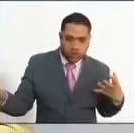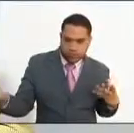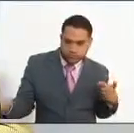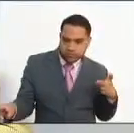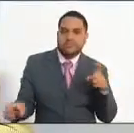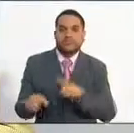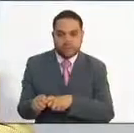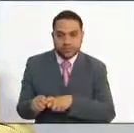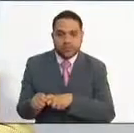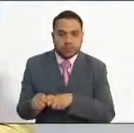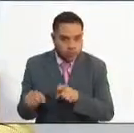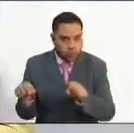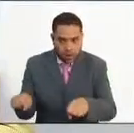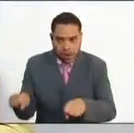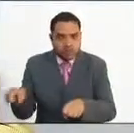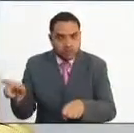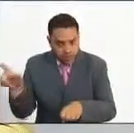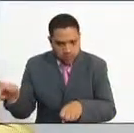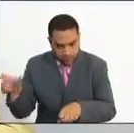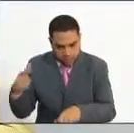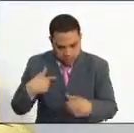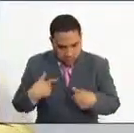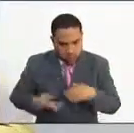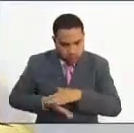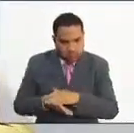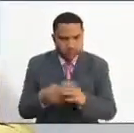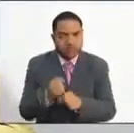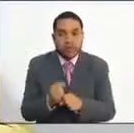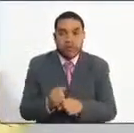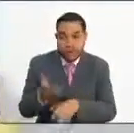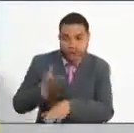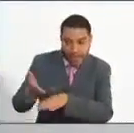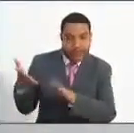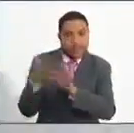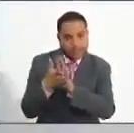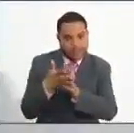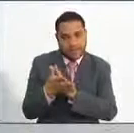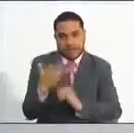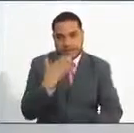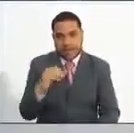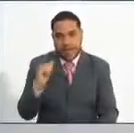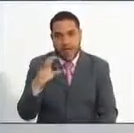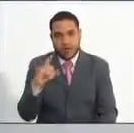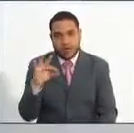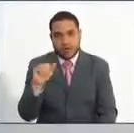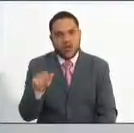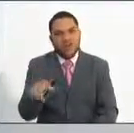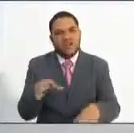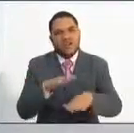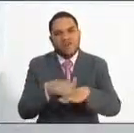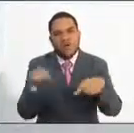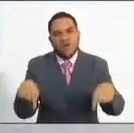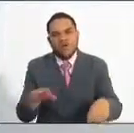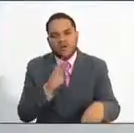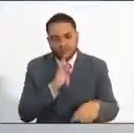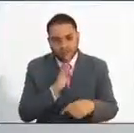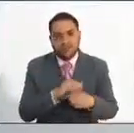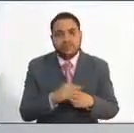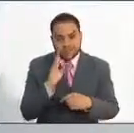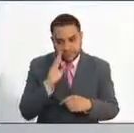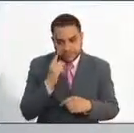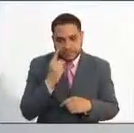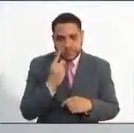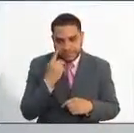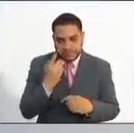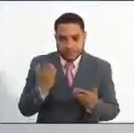volveremos con el comisionado Acosta. Les recordamos a todos nuestros televidentes que en el día de hoy en Administración Pública en Acción nos acompañan los comisionados,